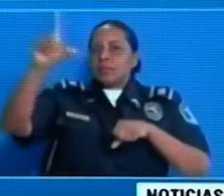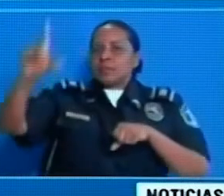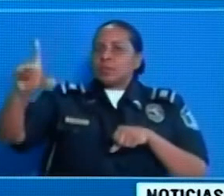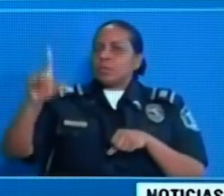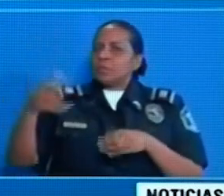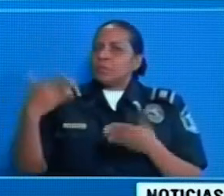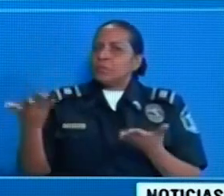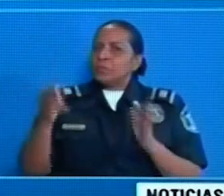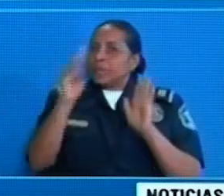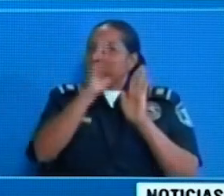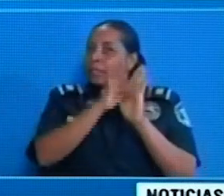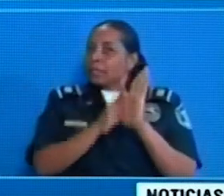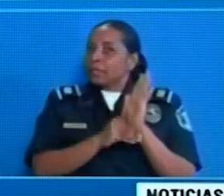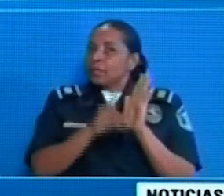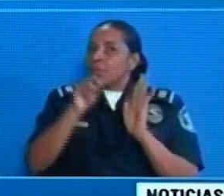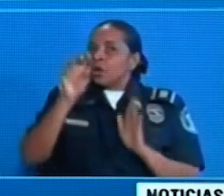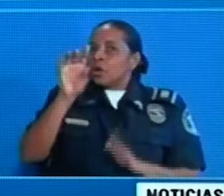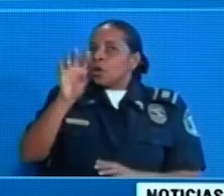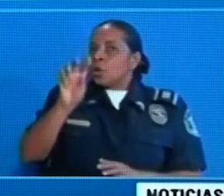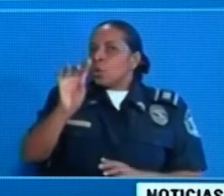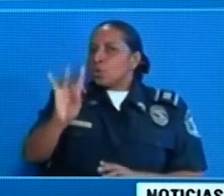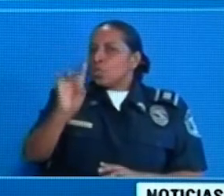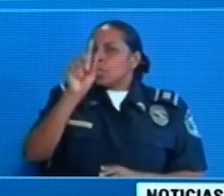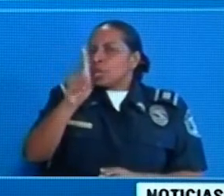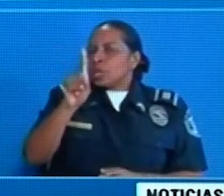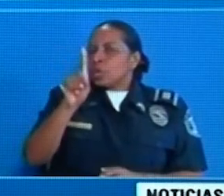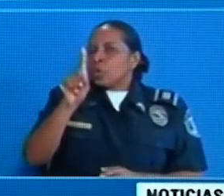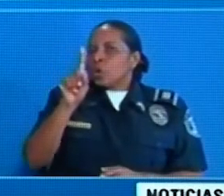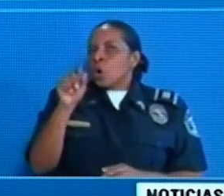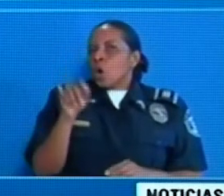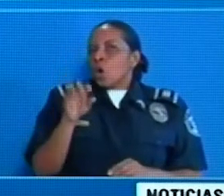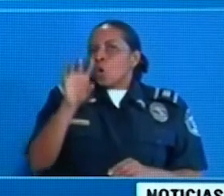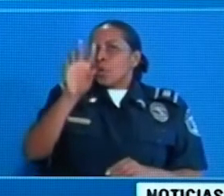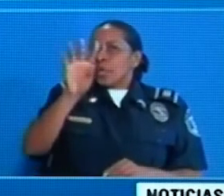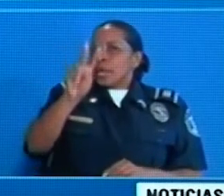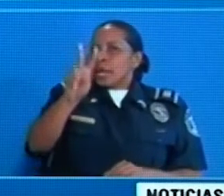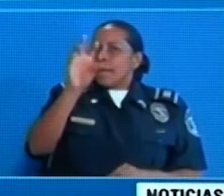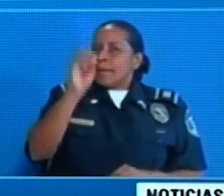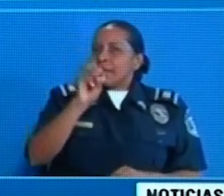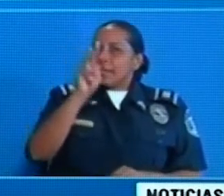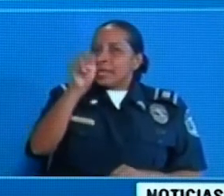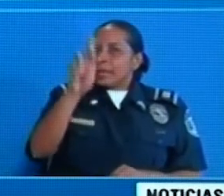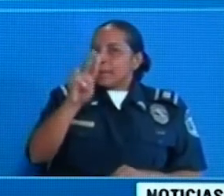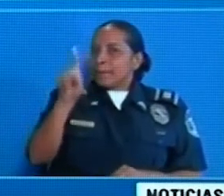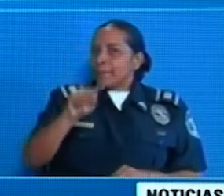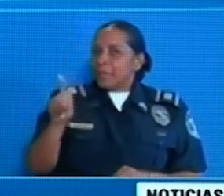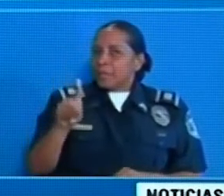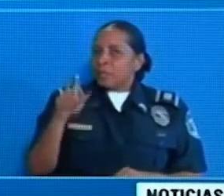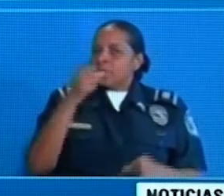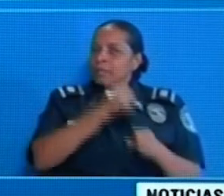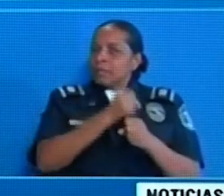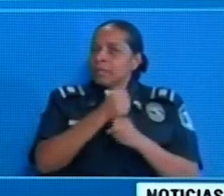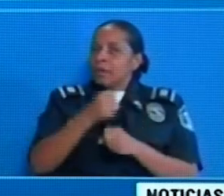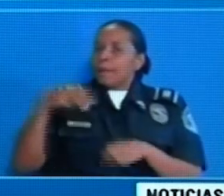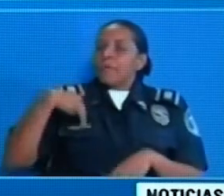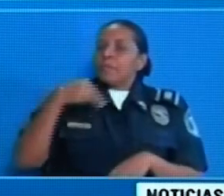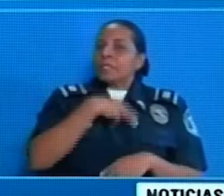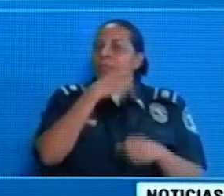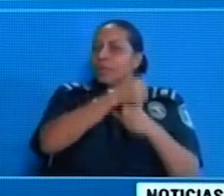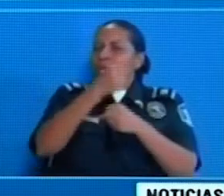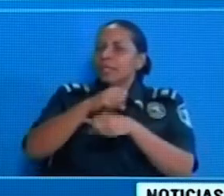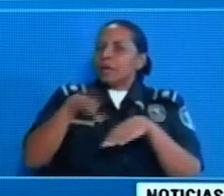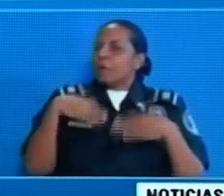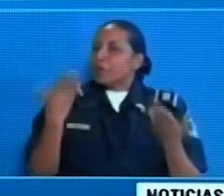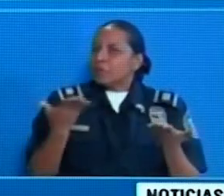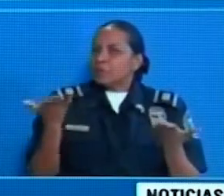acogerse al decreto ejecutivo 81 del 20 de marzo del 2020 emitido por el Ministerio de Trabajo y Desarrollo Laboral. Ellos